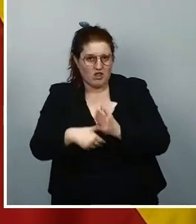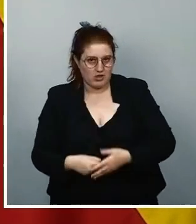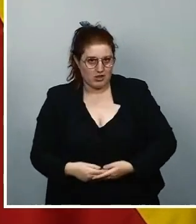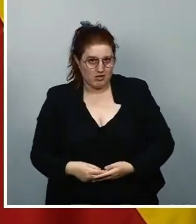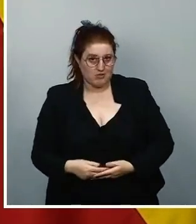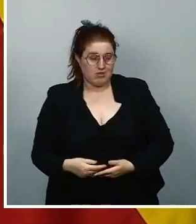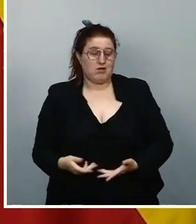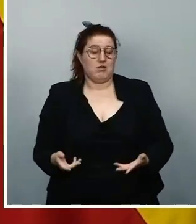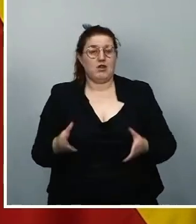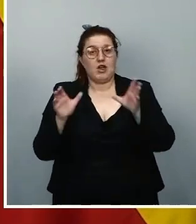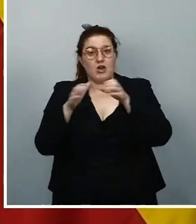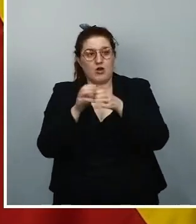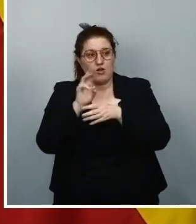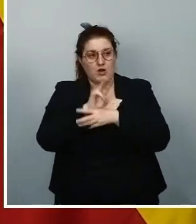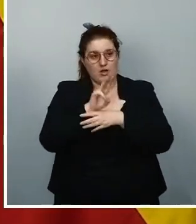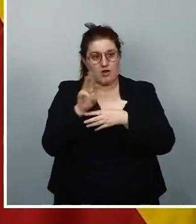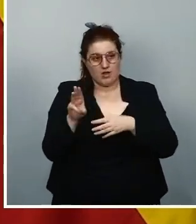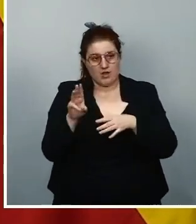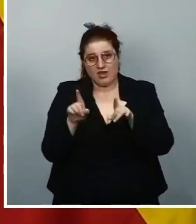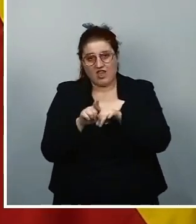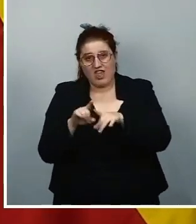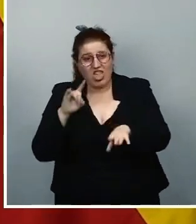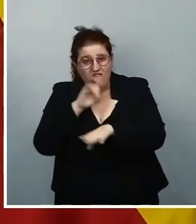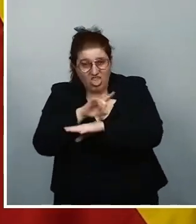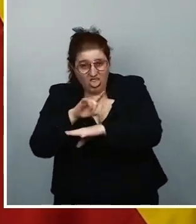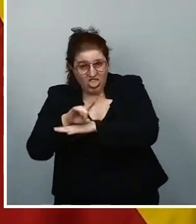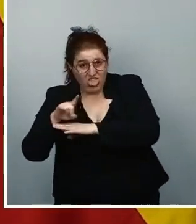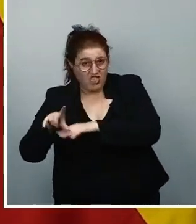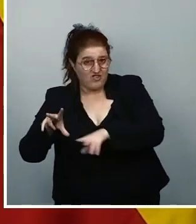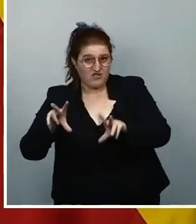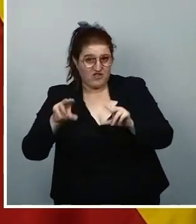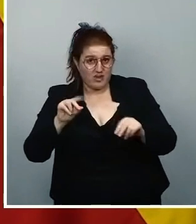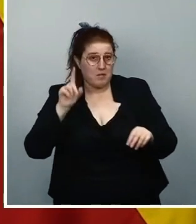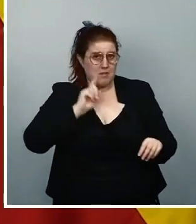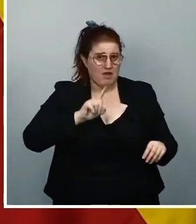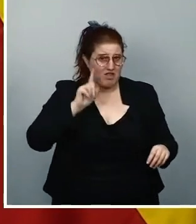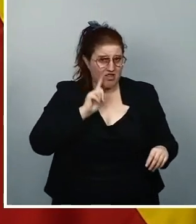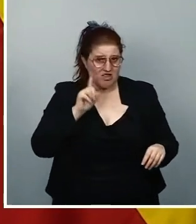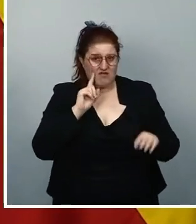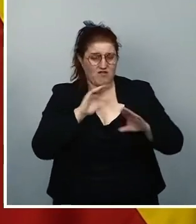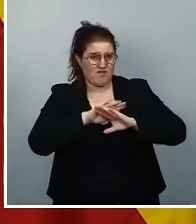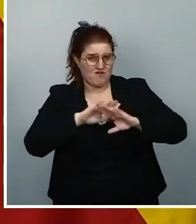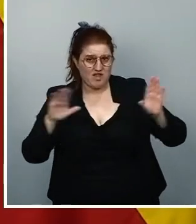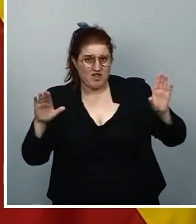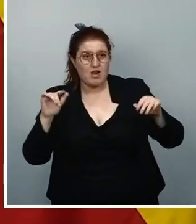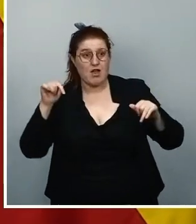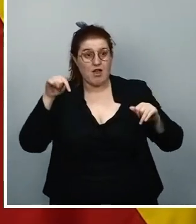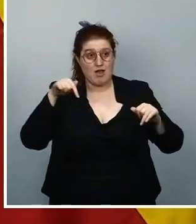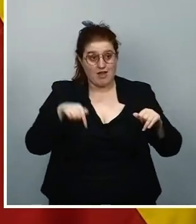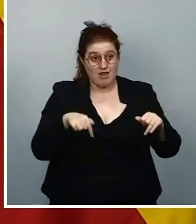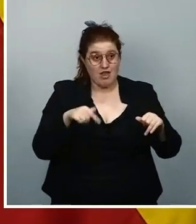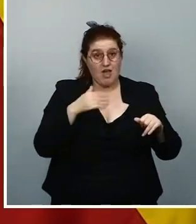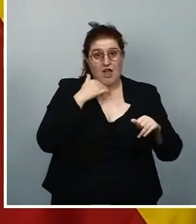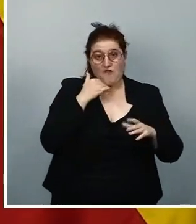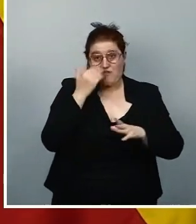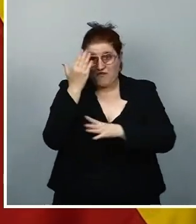Por tanto, que el Partido Popular deje de engañar, deje de mentir. Aquí no hay ningún tipo